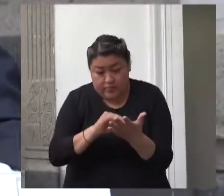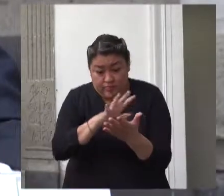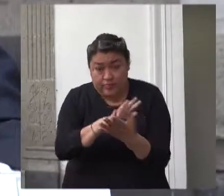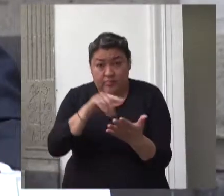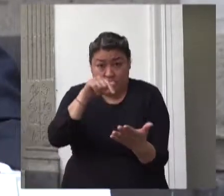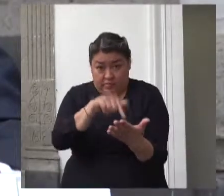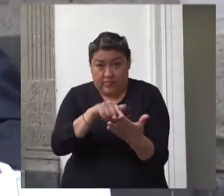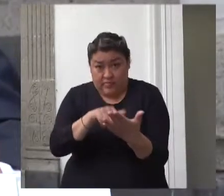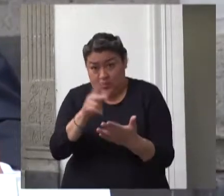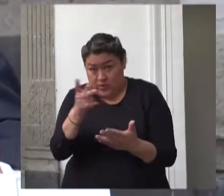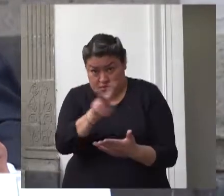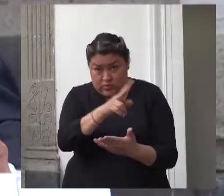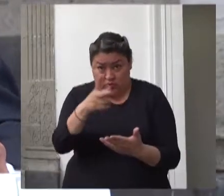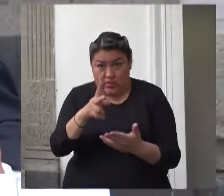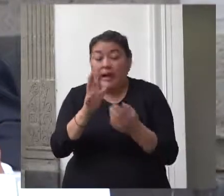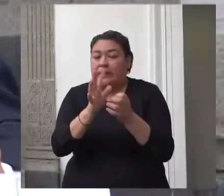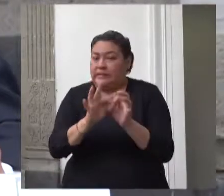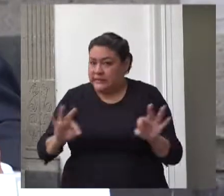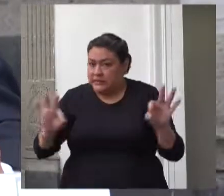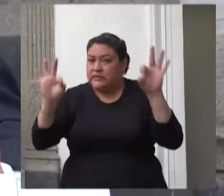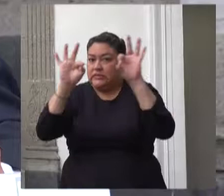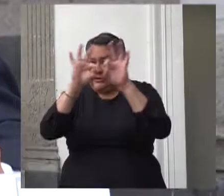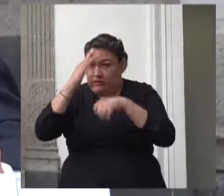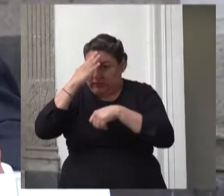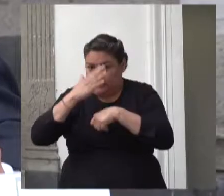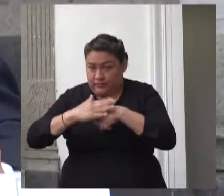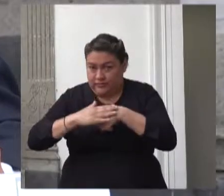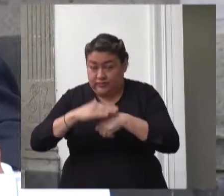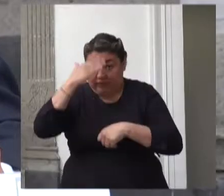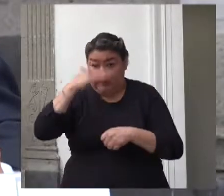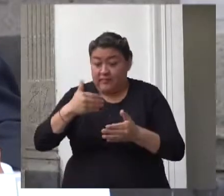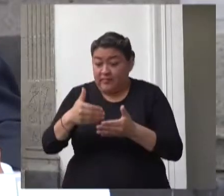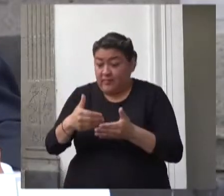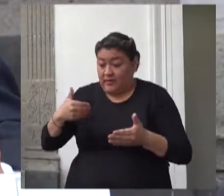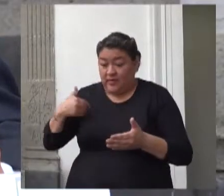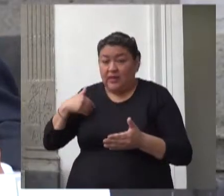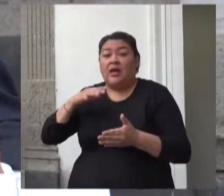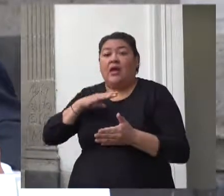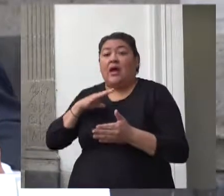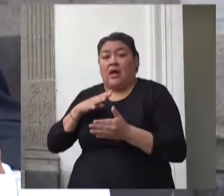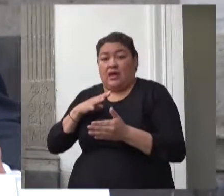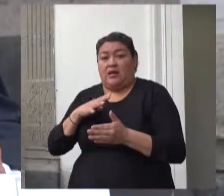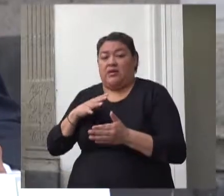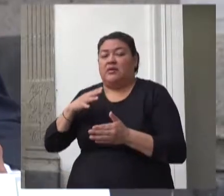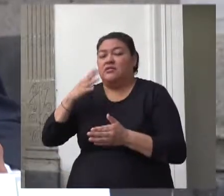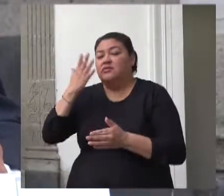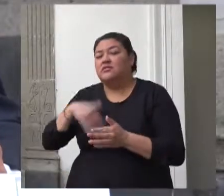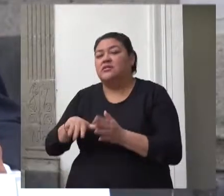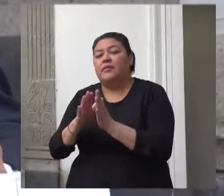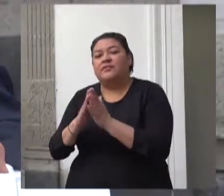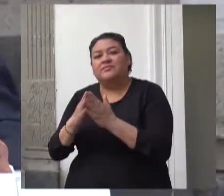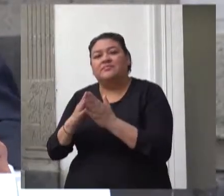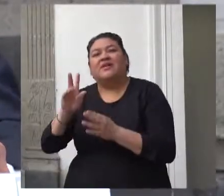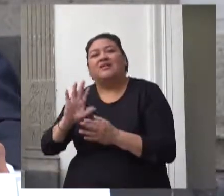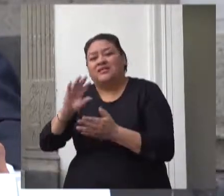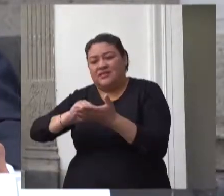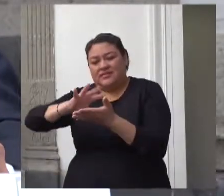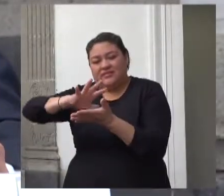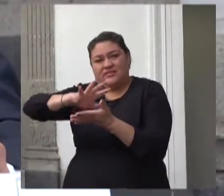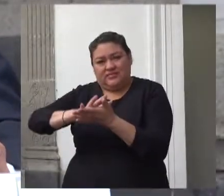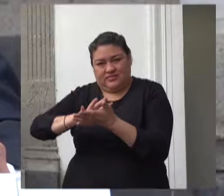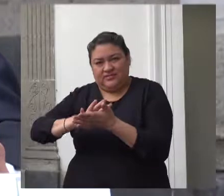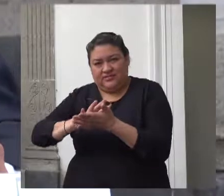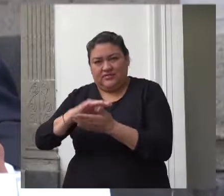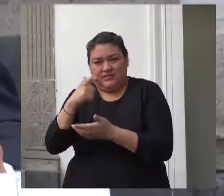es particularmente importante el manual de programación y presupuesto para el ejercicio fiscal 2019